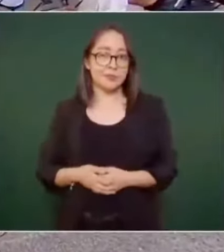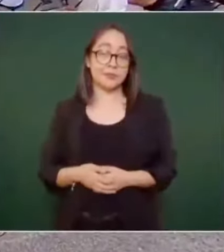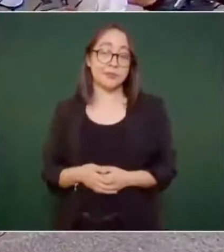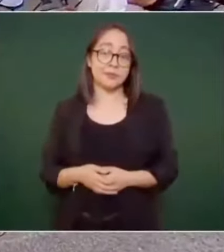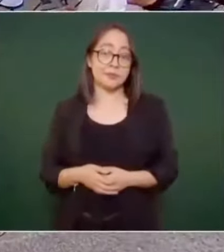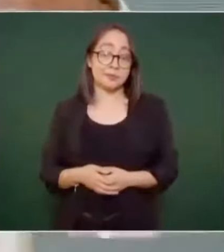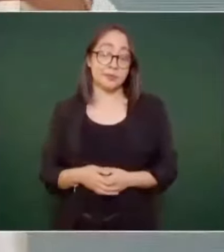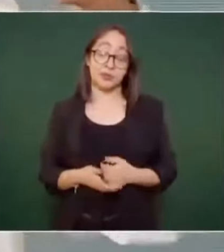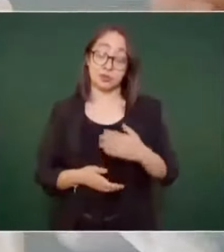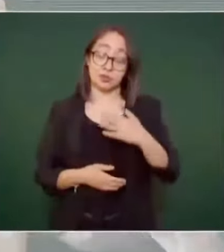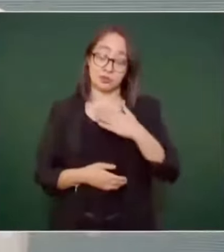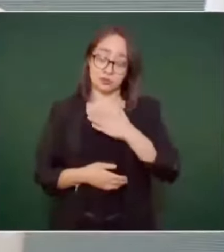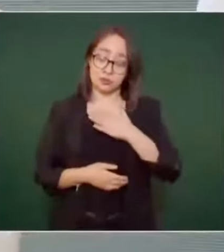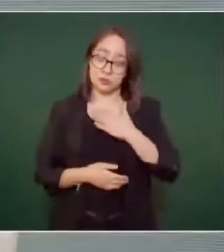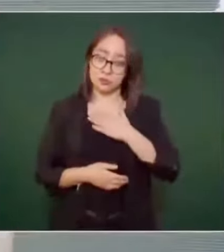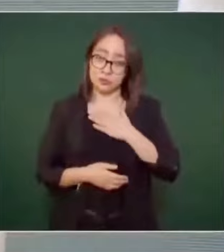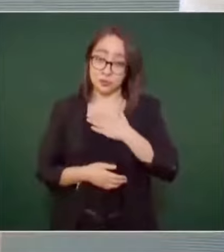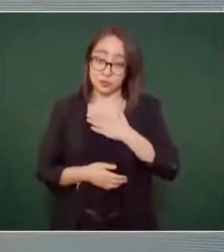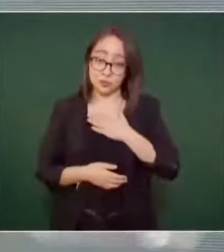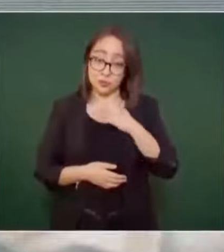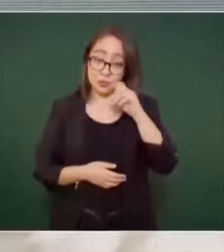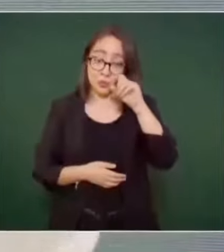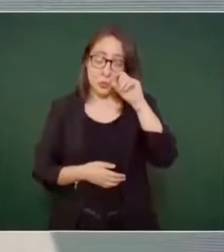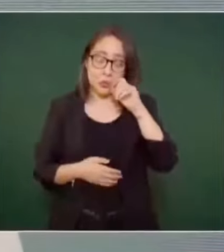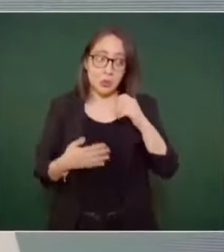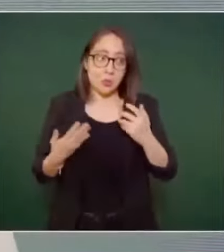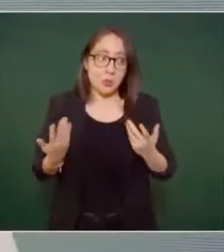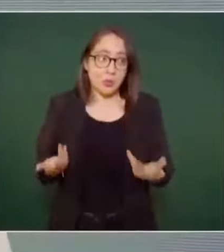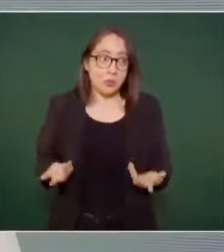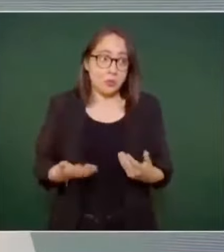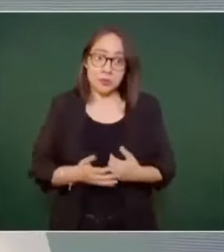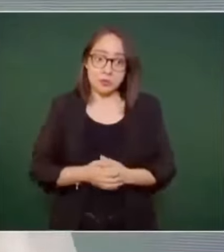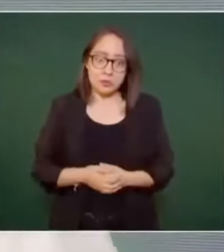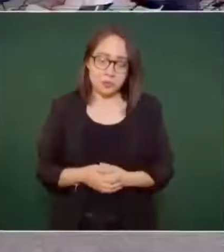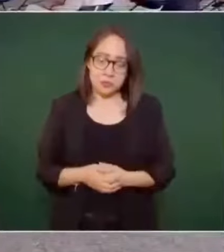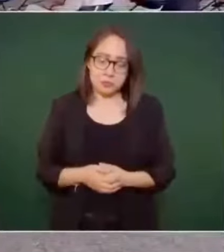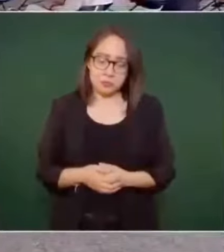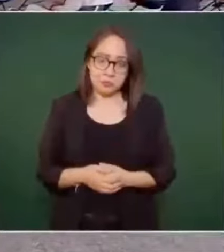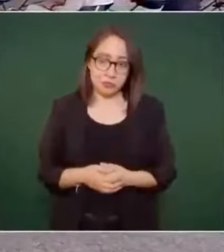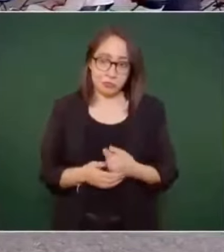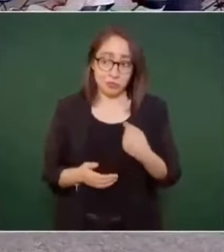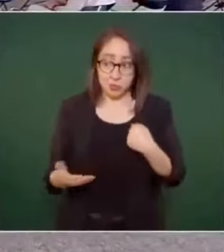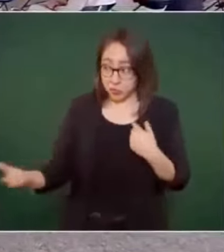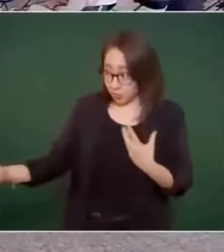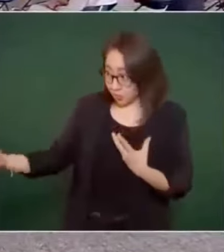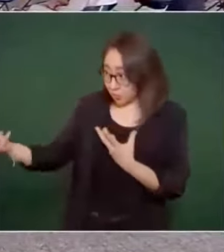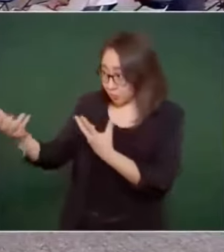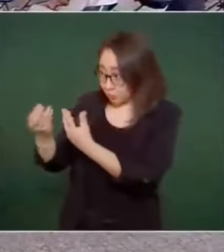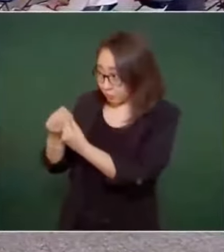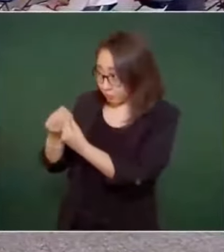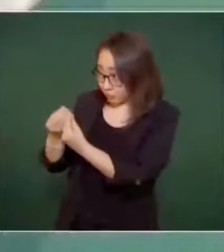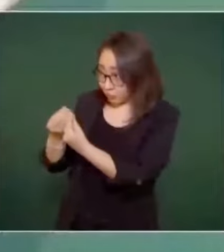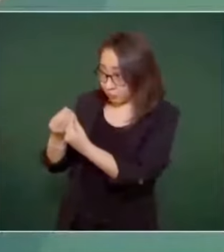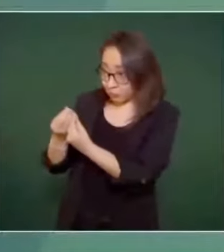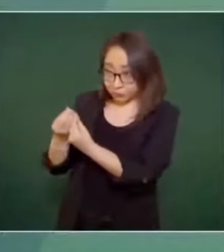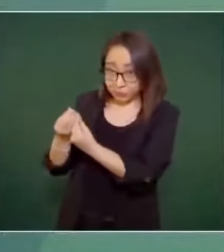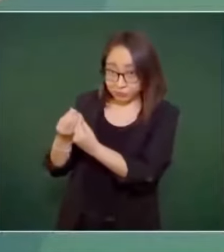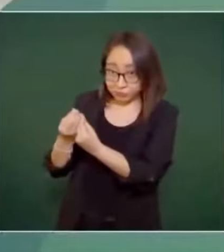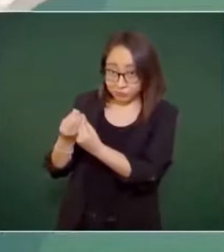Yo no pertenezco como es de dominio público a ese partido al que pertenece